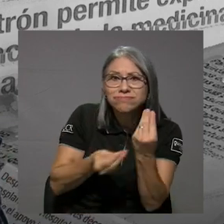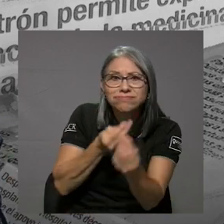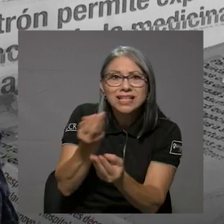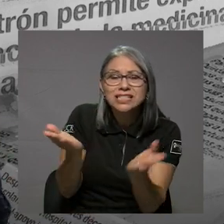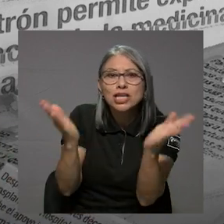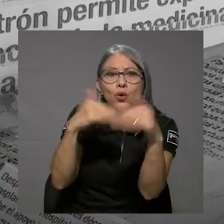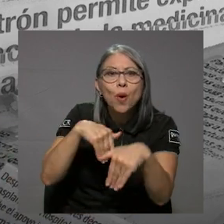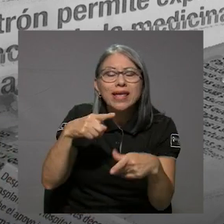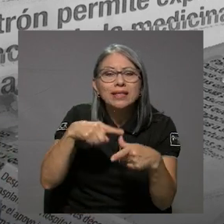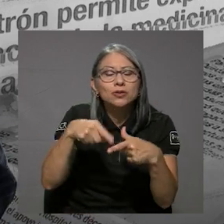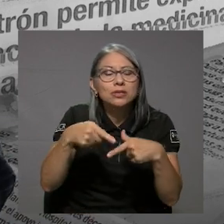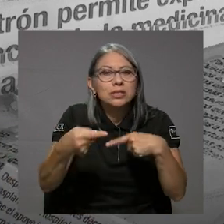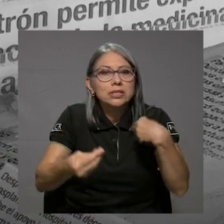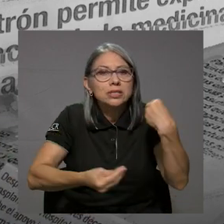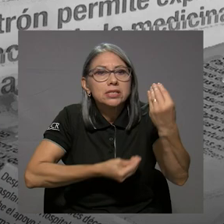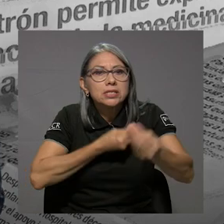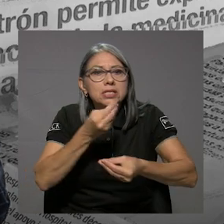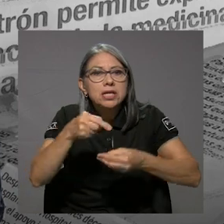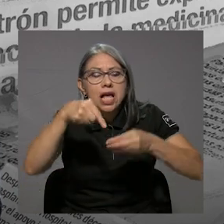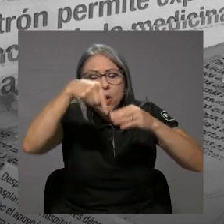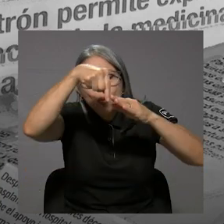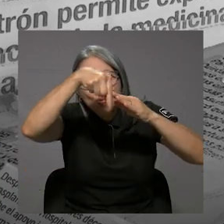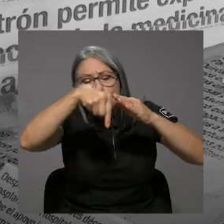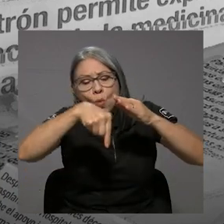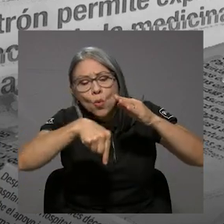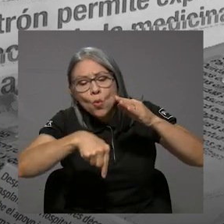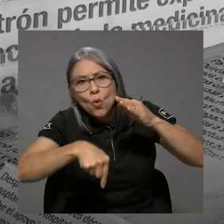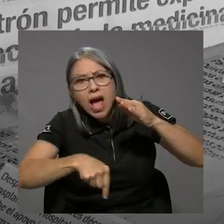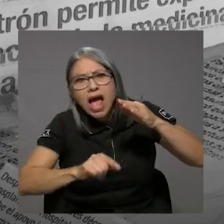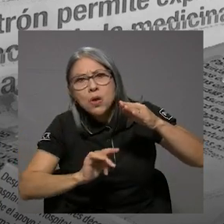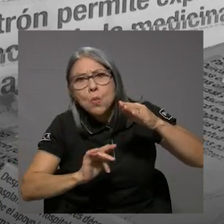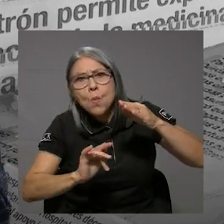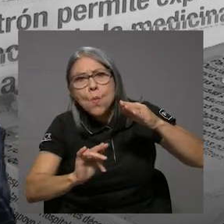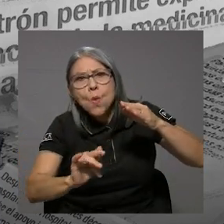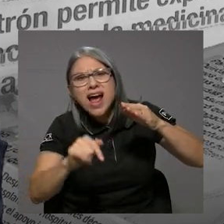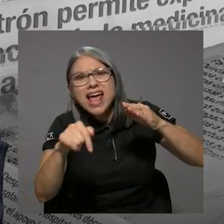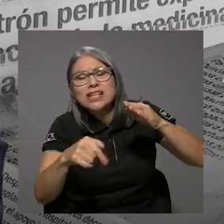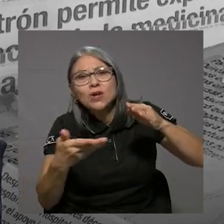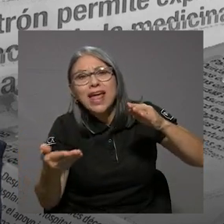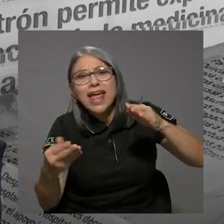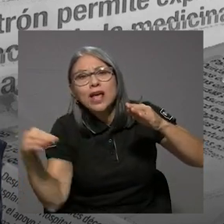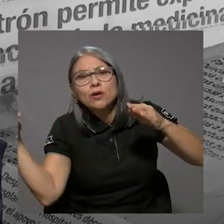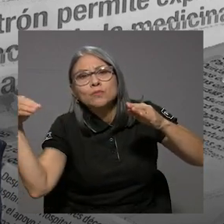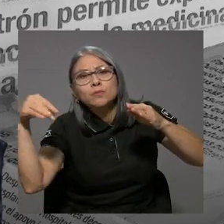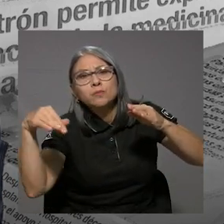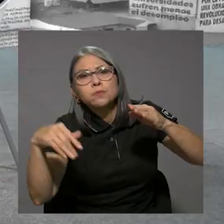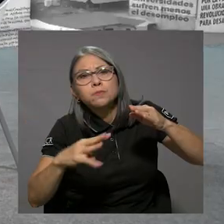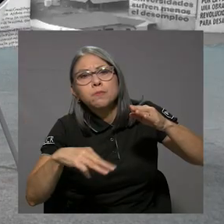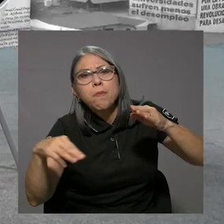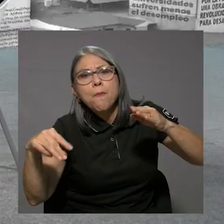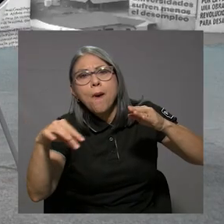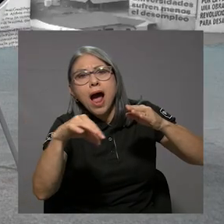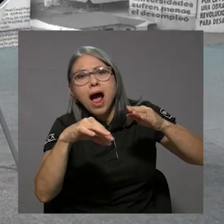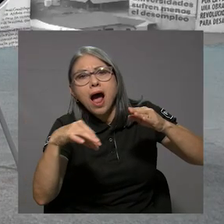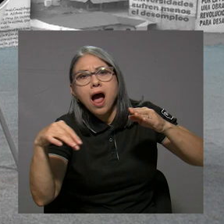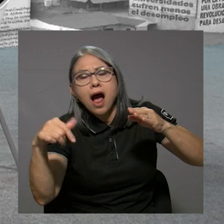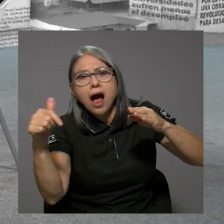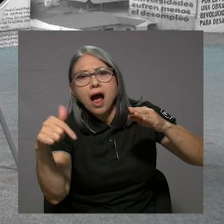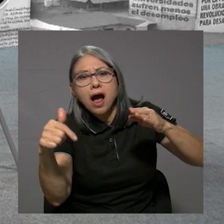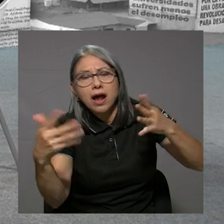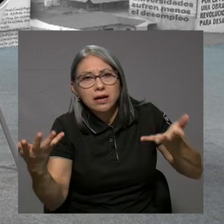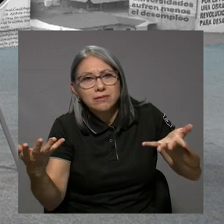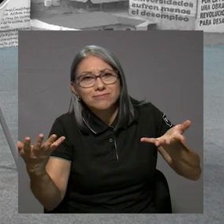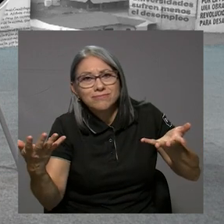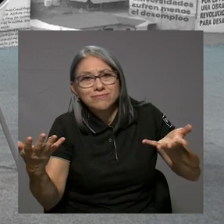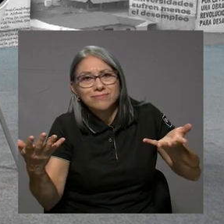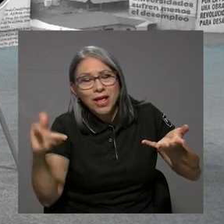hay, lógicamente queda un vacío en el subsuelo que al final ese vacío es llenado por el agua de mar, que se le agrega lógicamente,